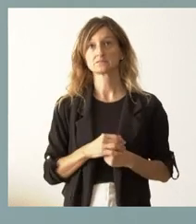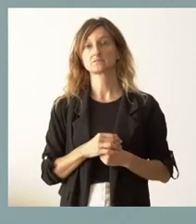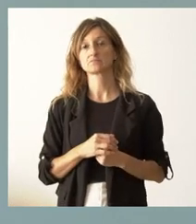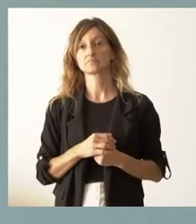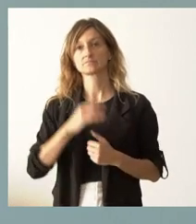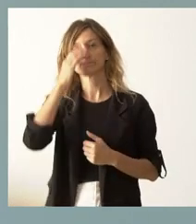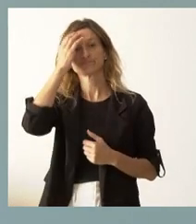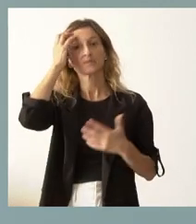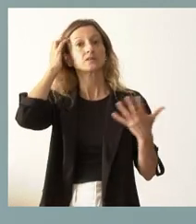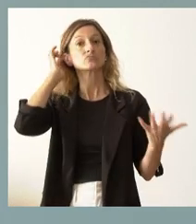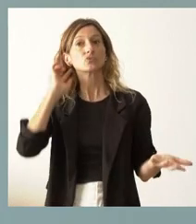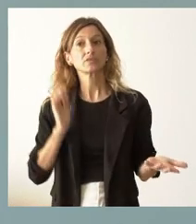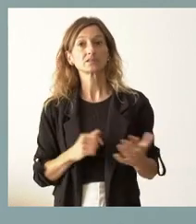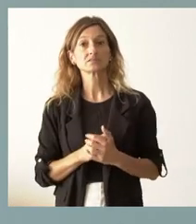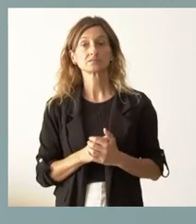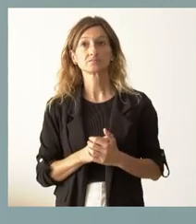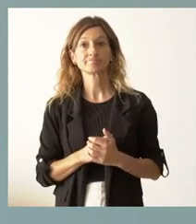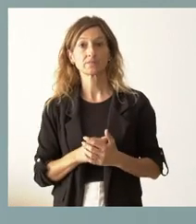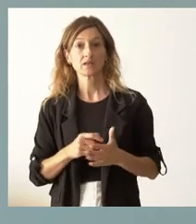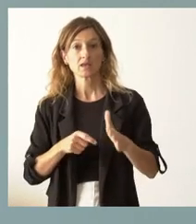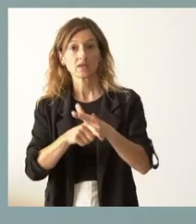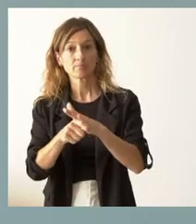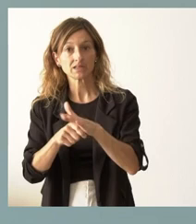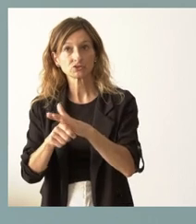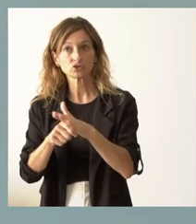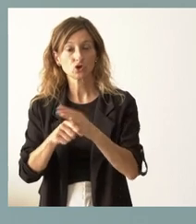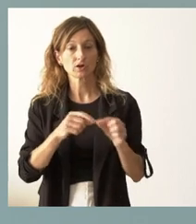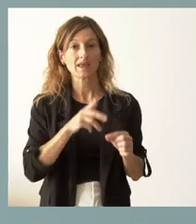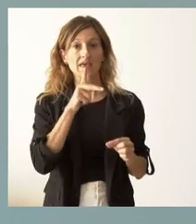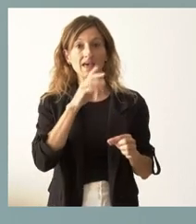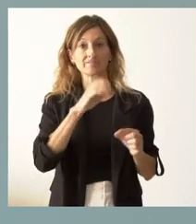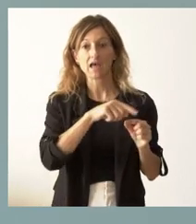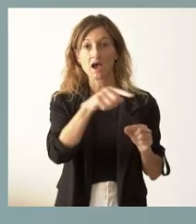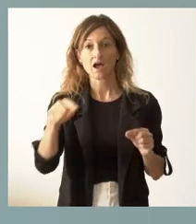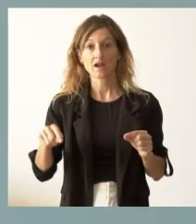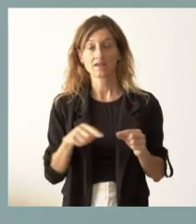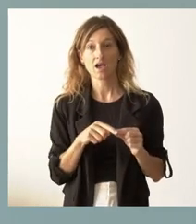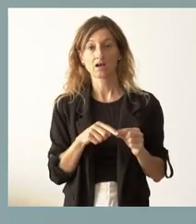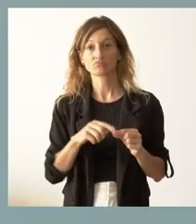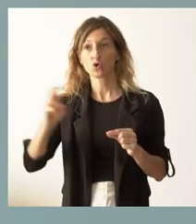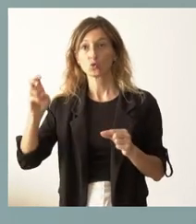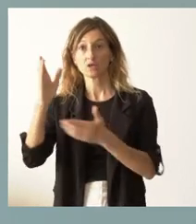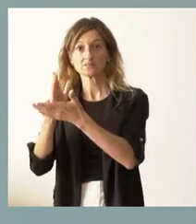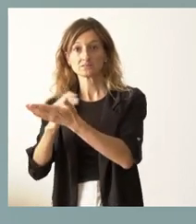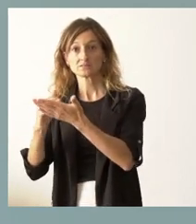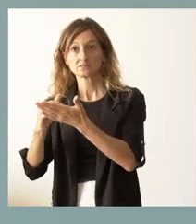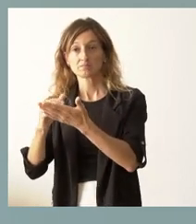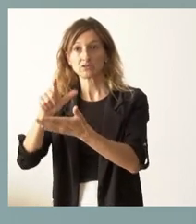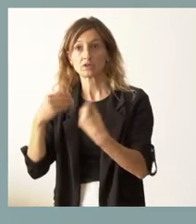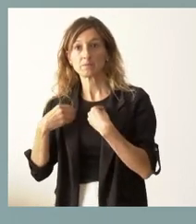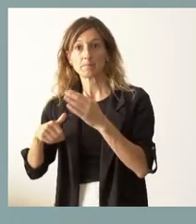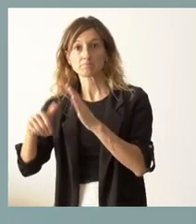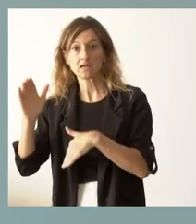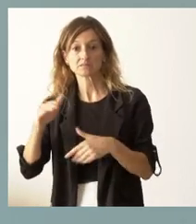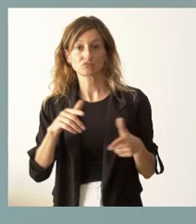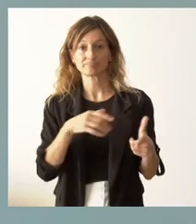lógicamente, quizá no llegamos a la inversión por hectárea que puedan tener aquellas comunidades autónomas más pobladas. Y,